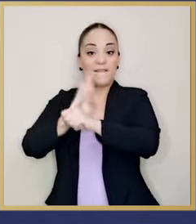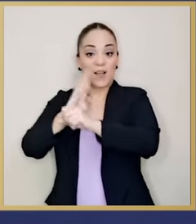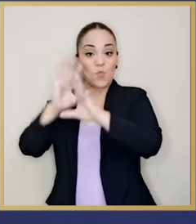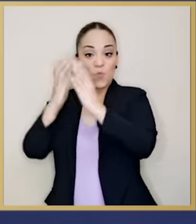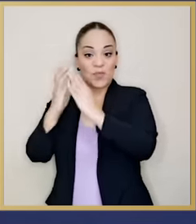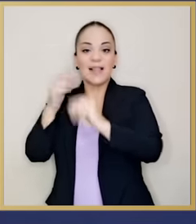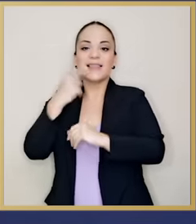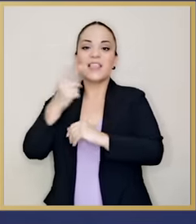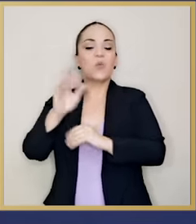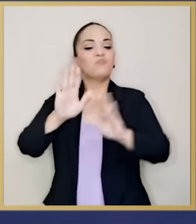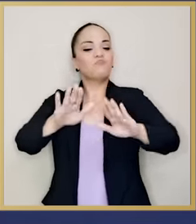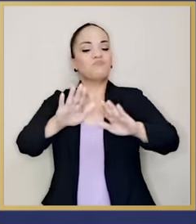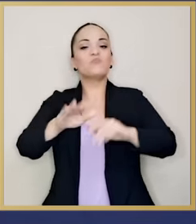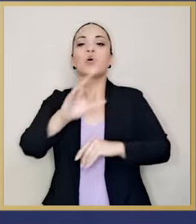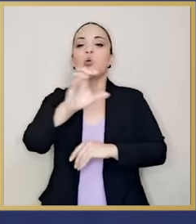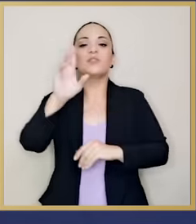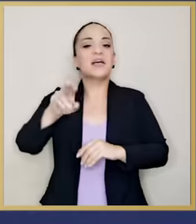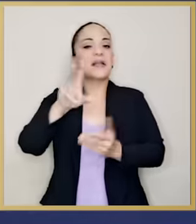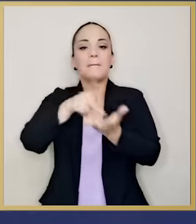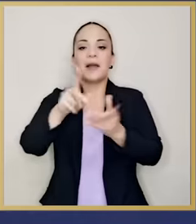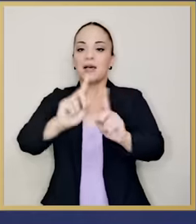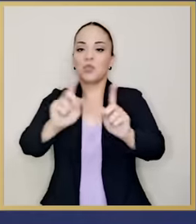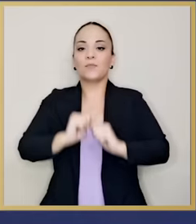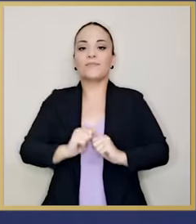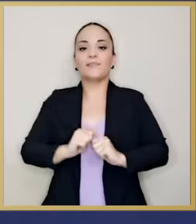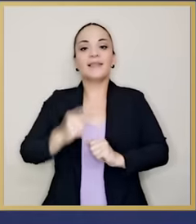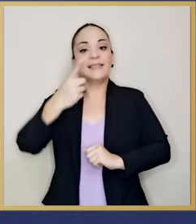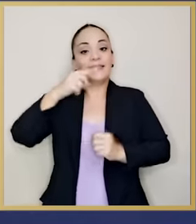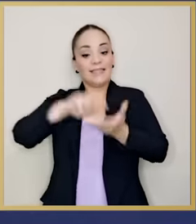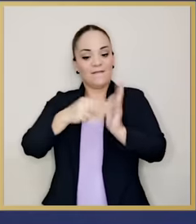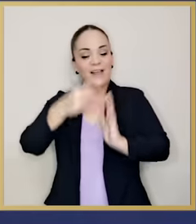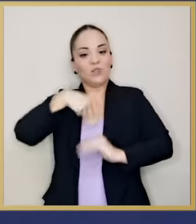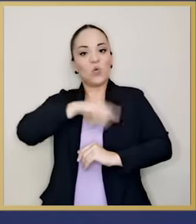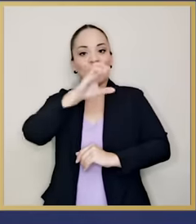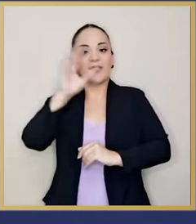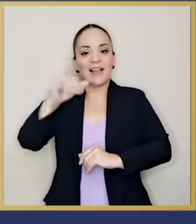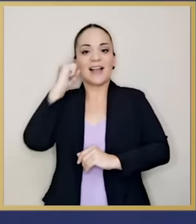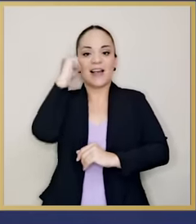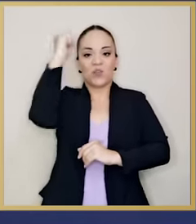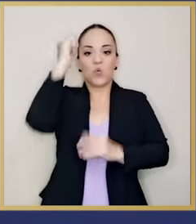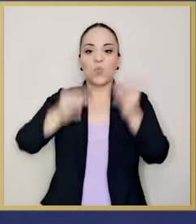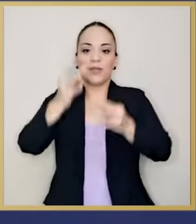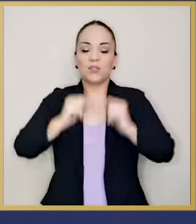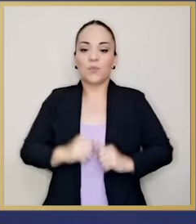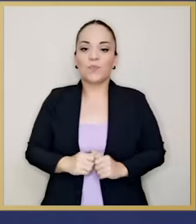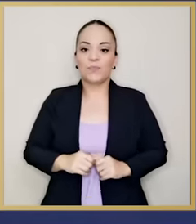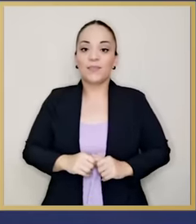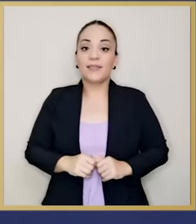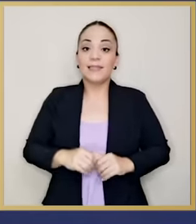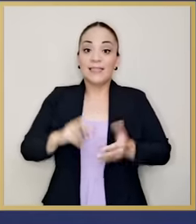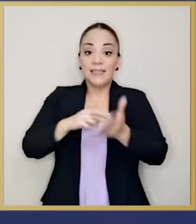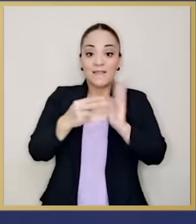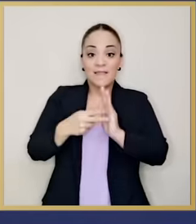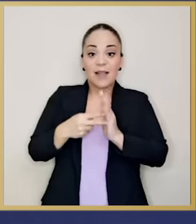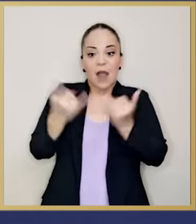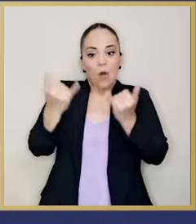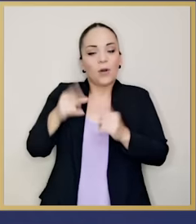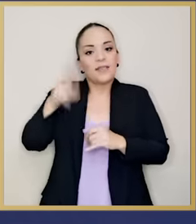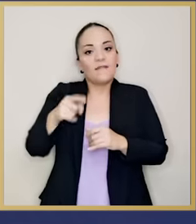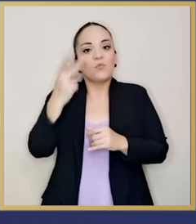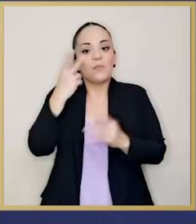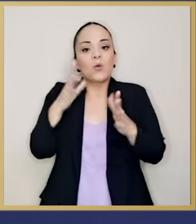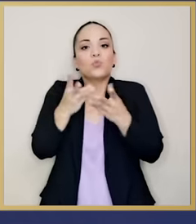Rica no le pague. Ganamos el juicio. Atrás deben quedar décadas de estancamiento